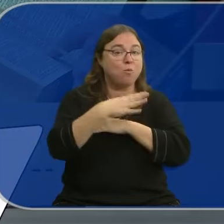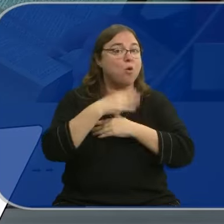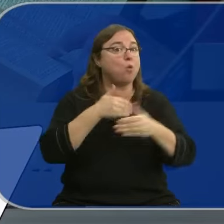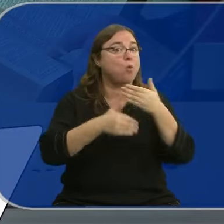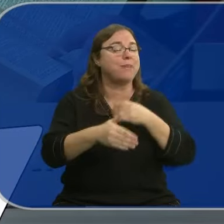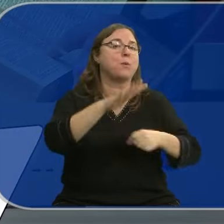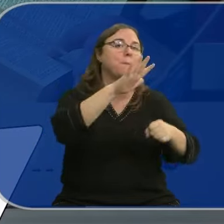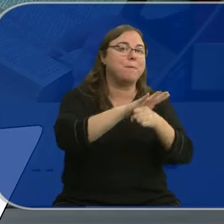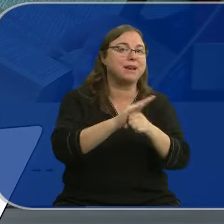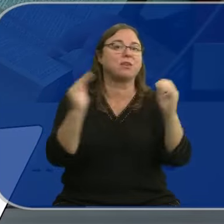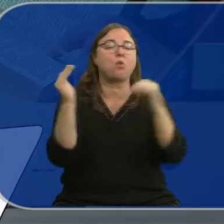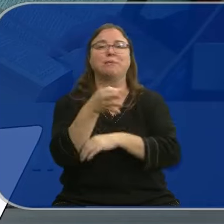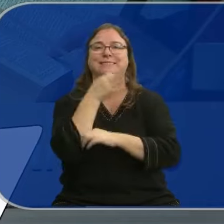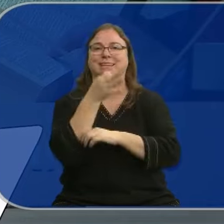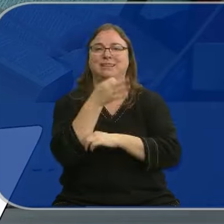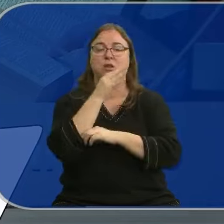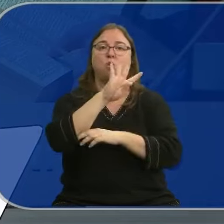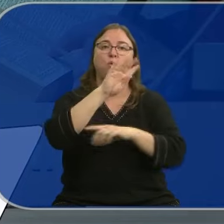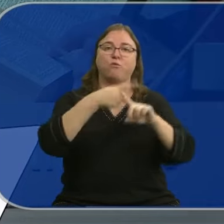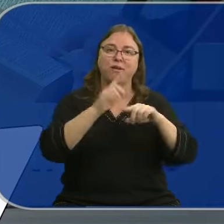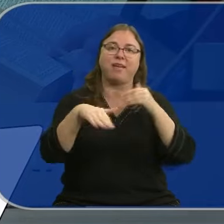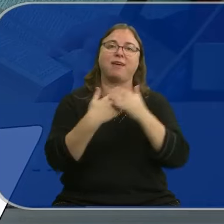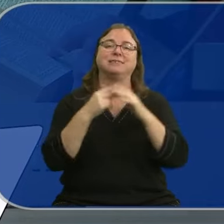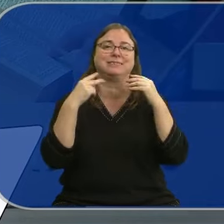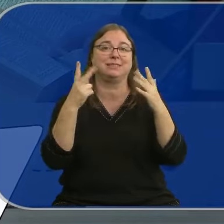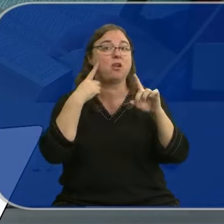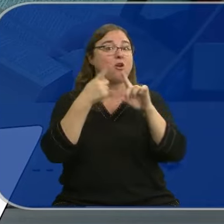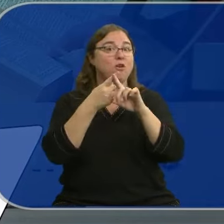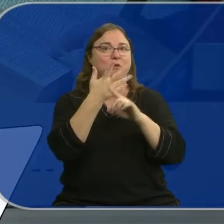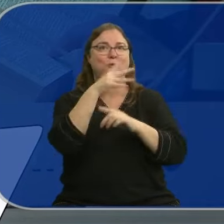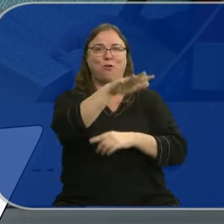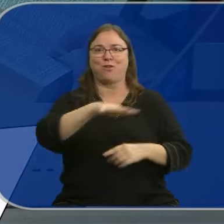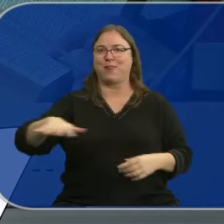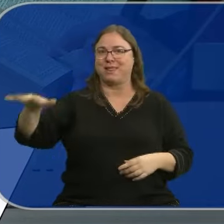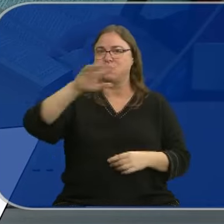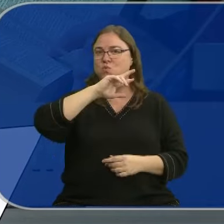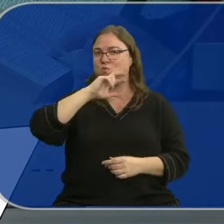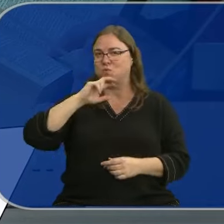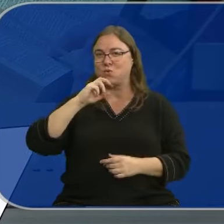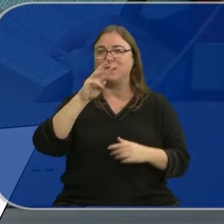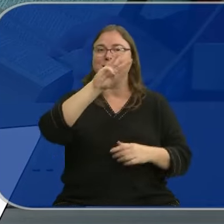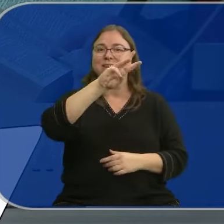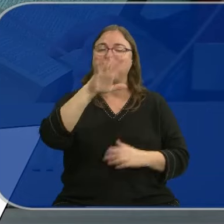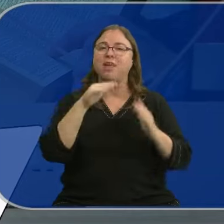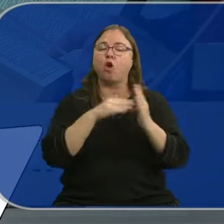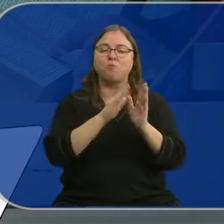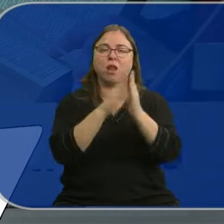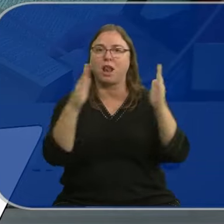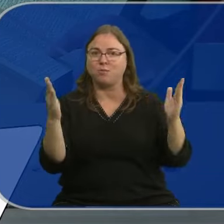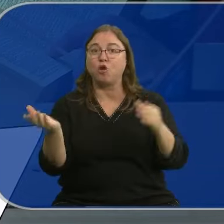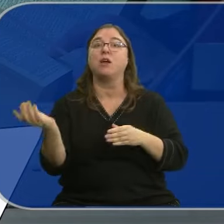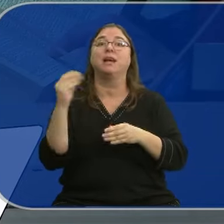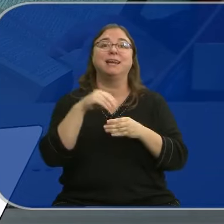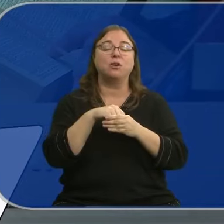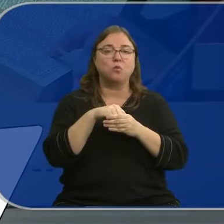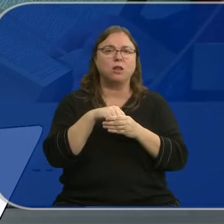martes y los jueves por la tarde de cuatro y media a siete. El objetivo es dar a conocer este espacio en el que se custodian más de 35.000 volúmenes, entre